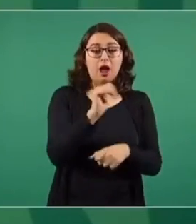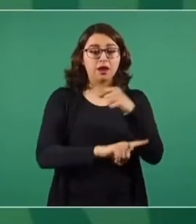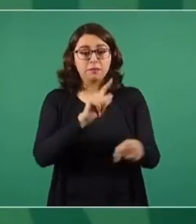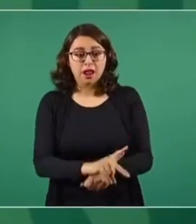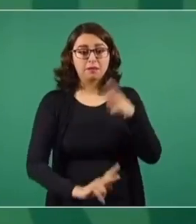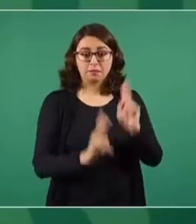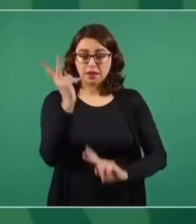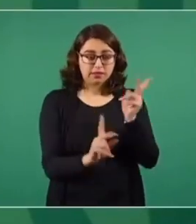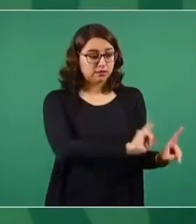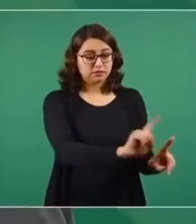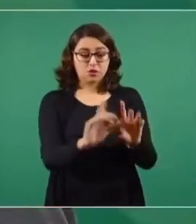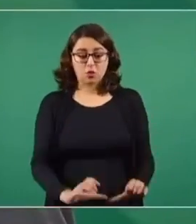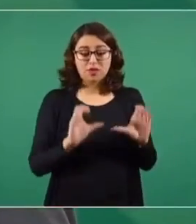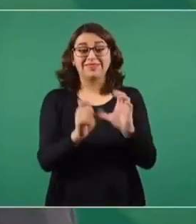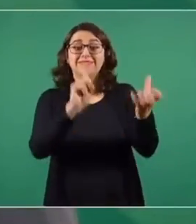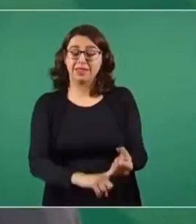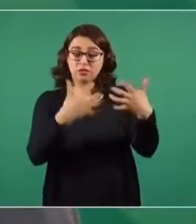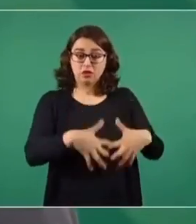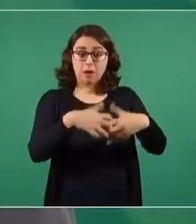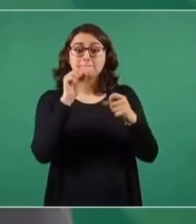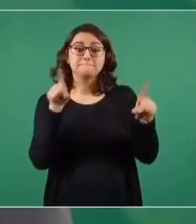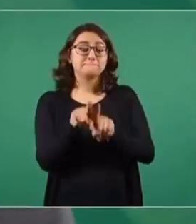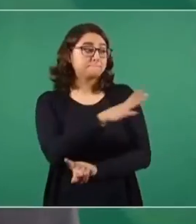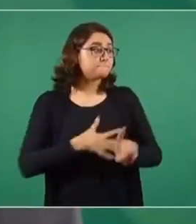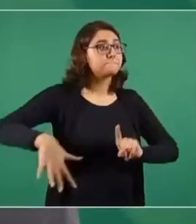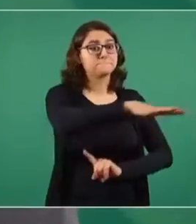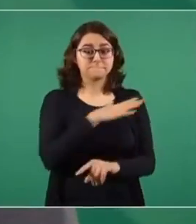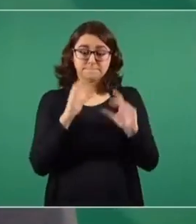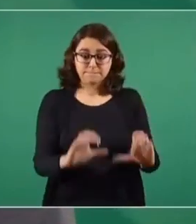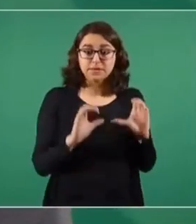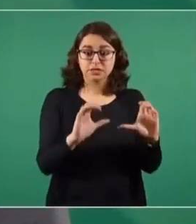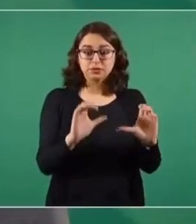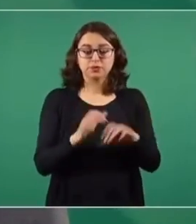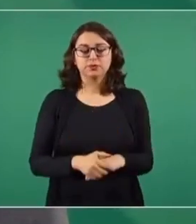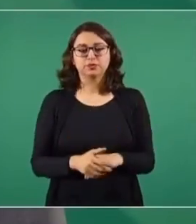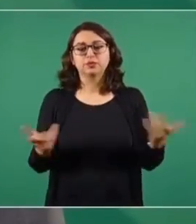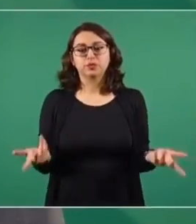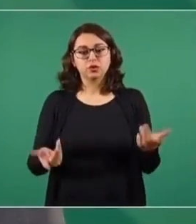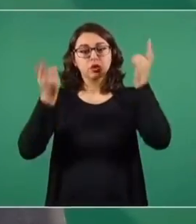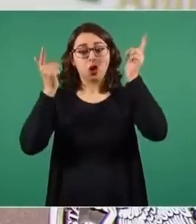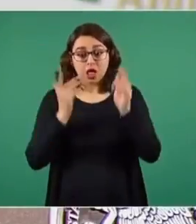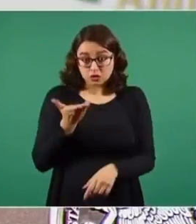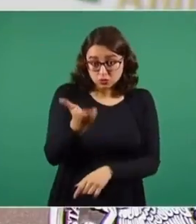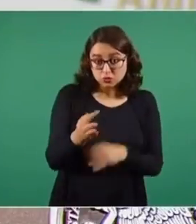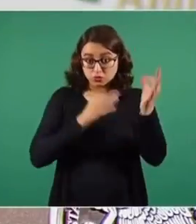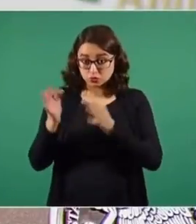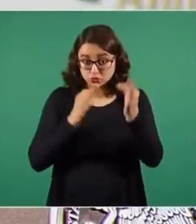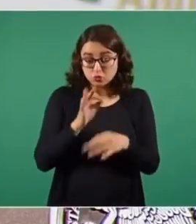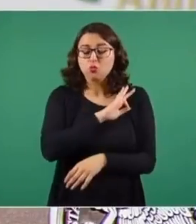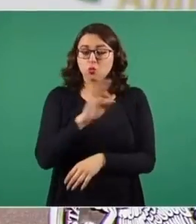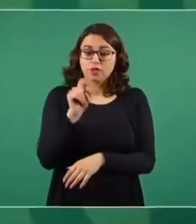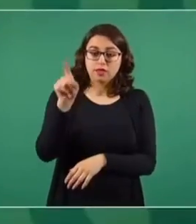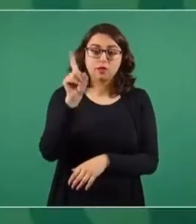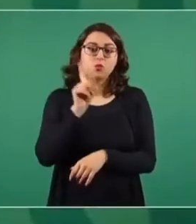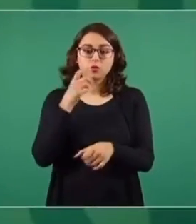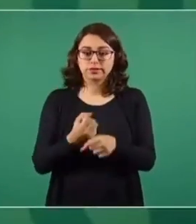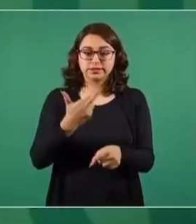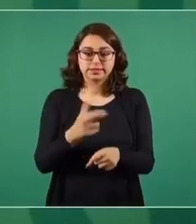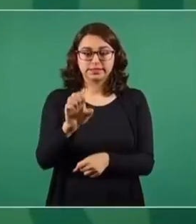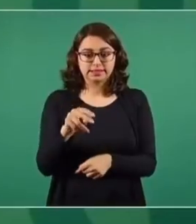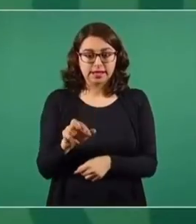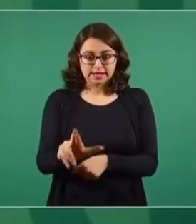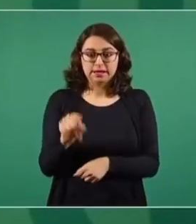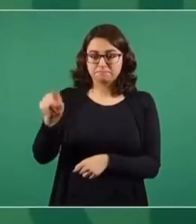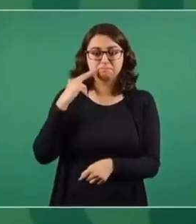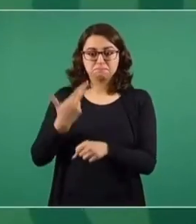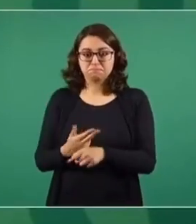la fauna en la refinería y alrededor de la refinería. Ojalá y puedan entrevistarse con la secretaria de Energía,